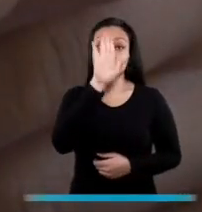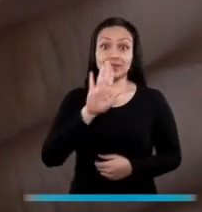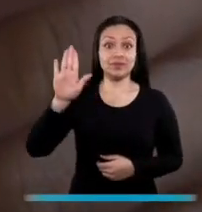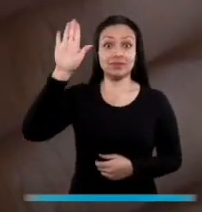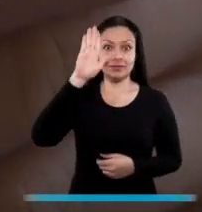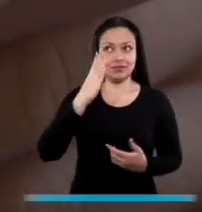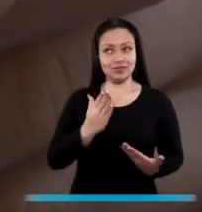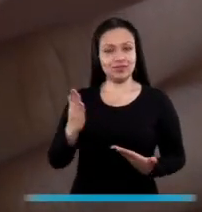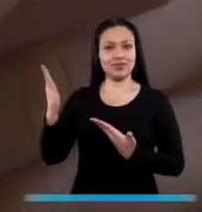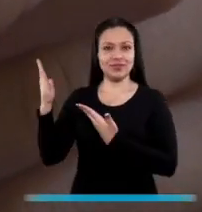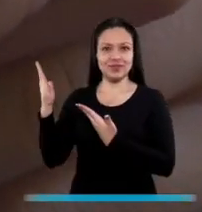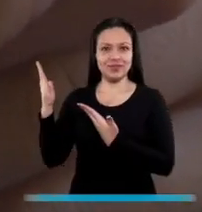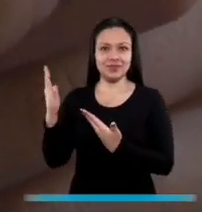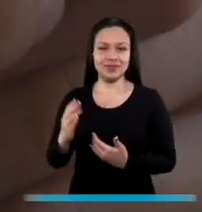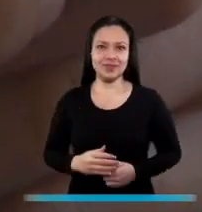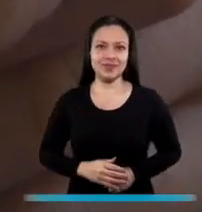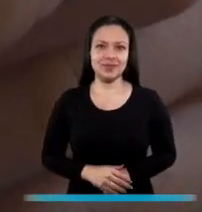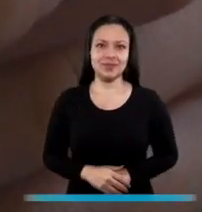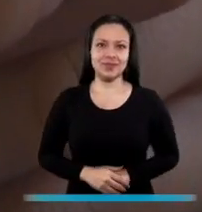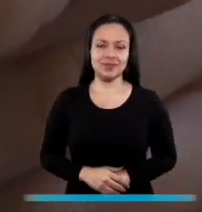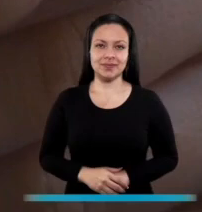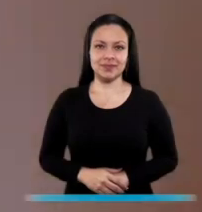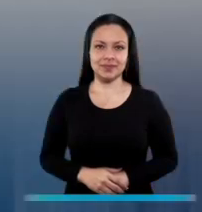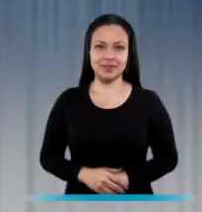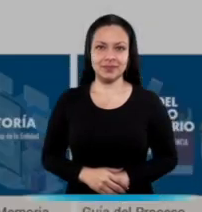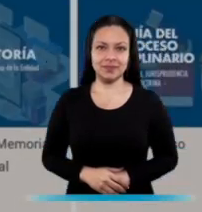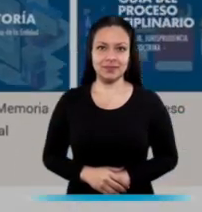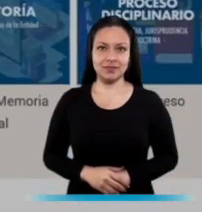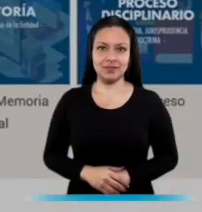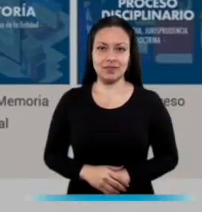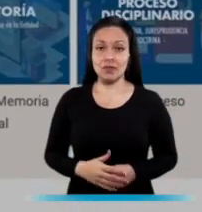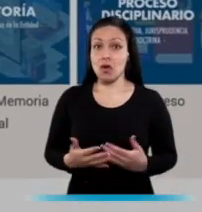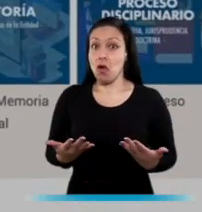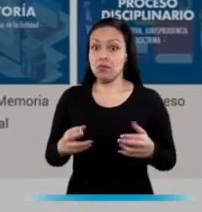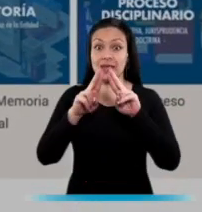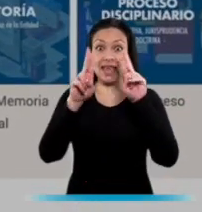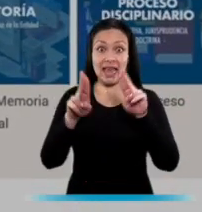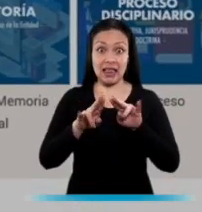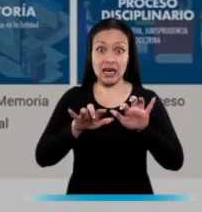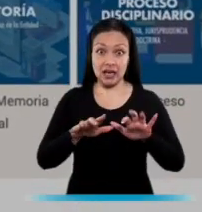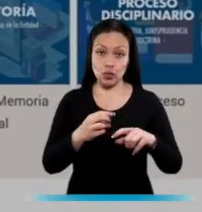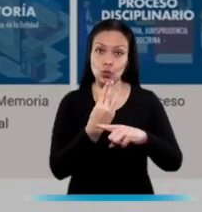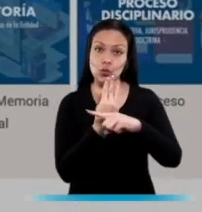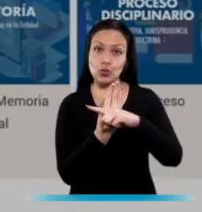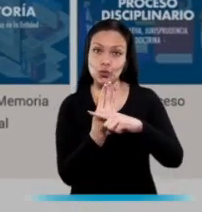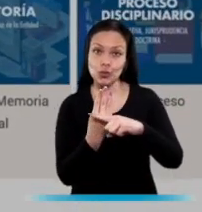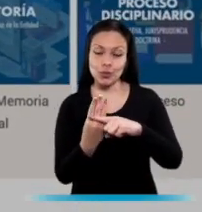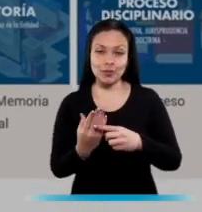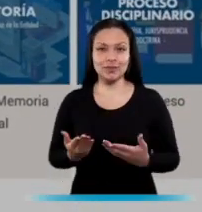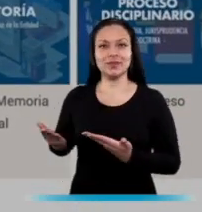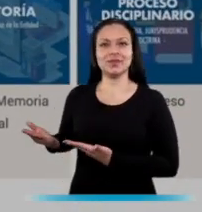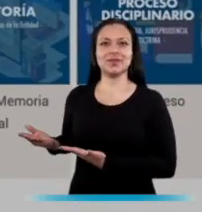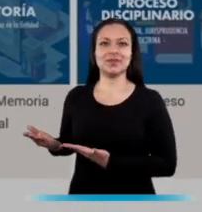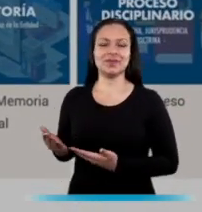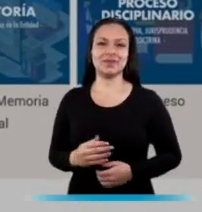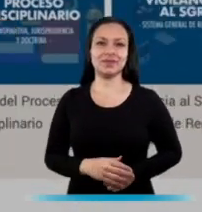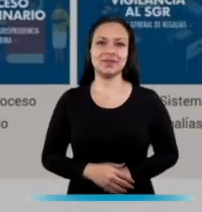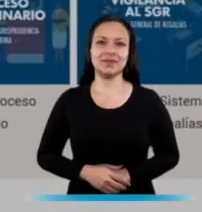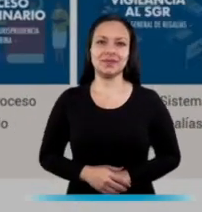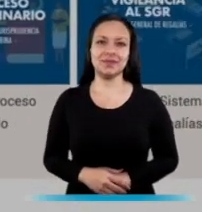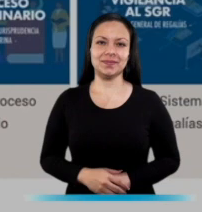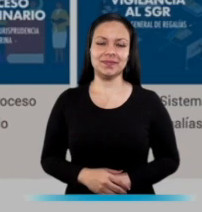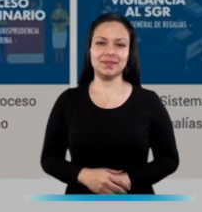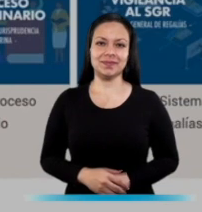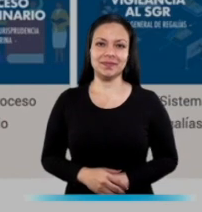018940808 o en nuestra sede electrónica en www.procuraduría